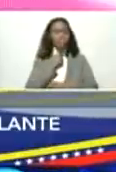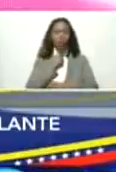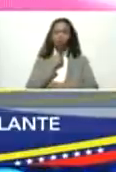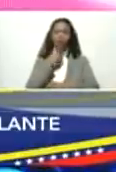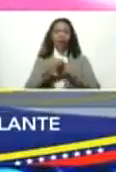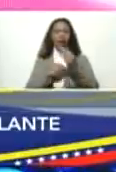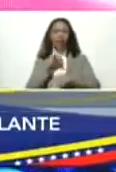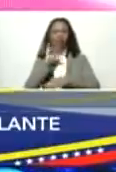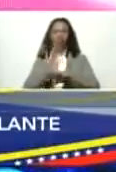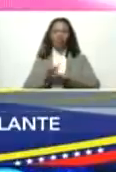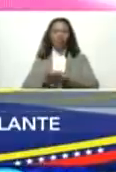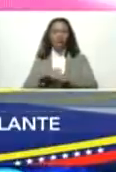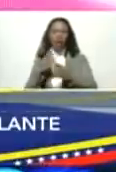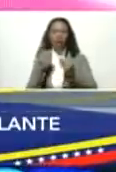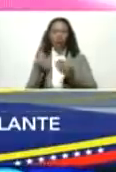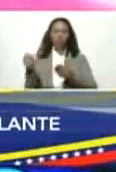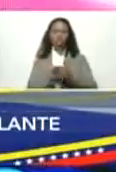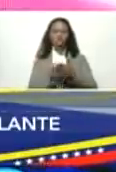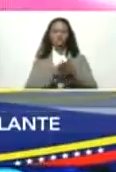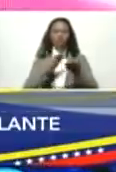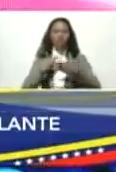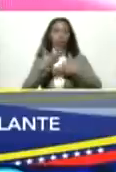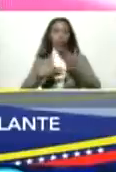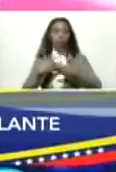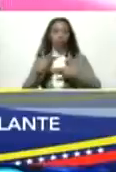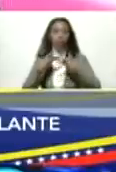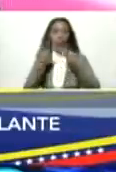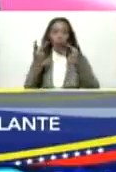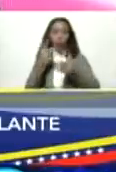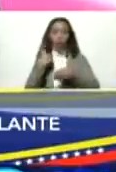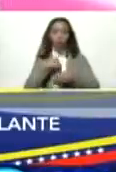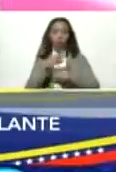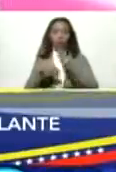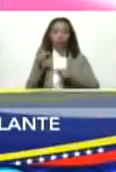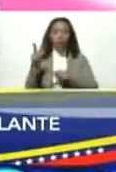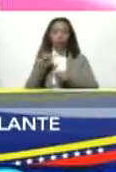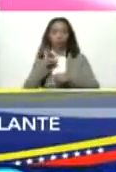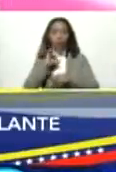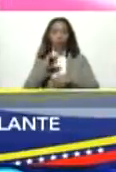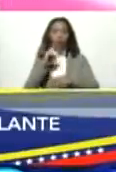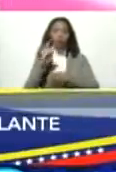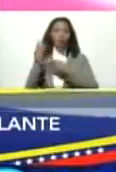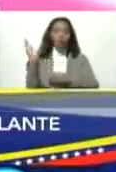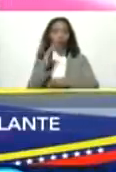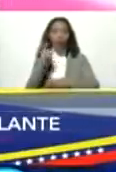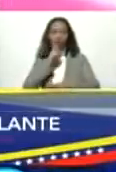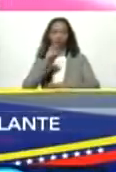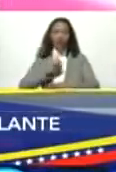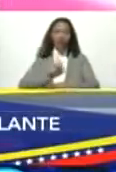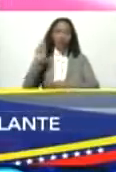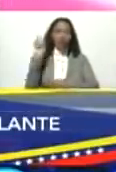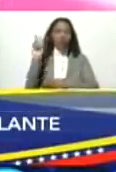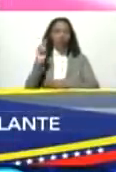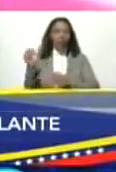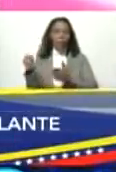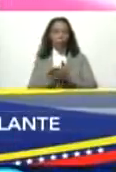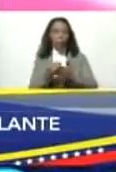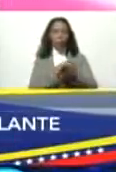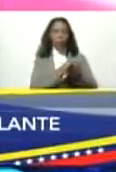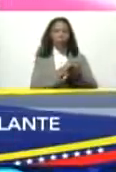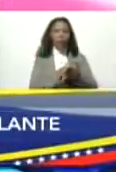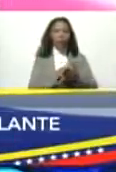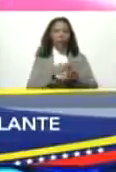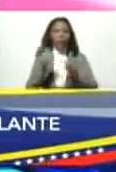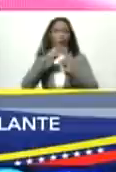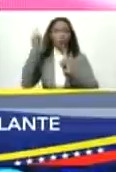anuncios porque bueno hay tanto sabotaje de los servicios públicos que uno hace estos anuncios y inmediatamente vienen los enemigos de Venezuela a sabotear las